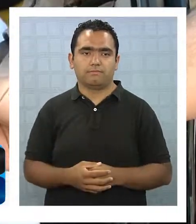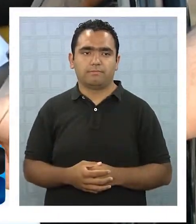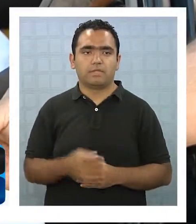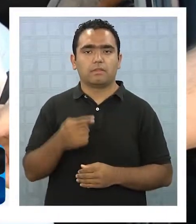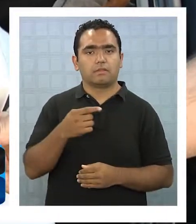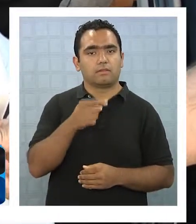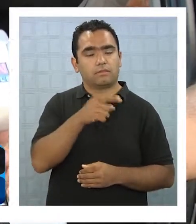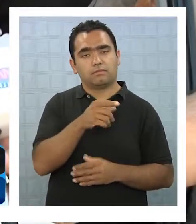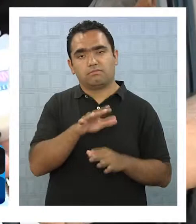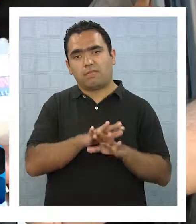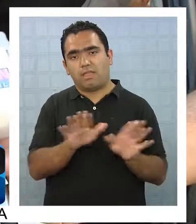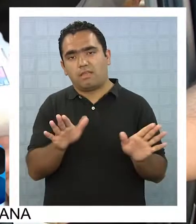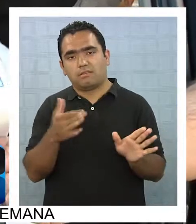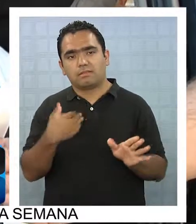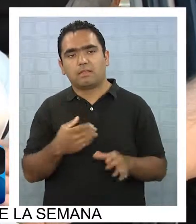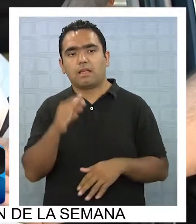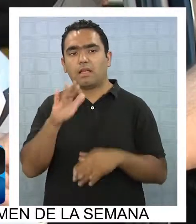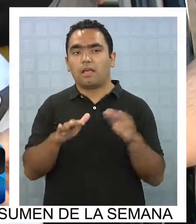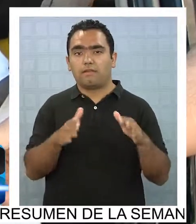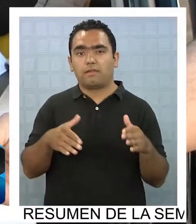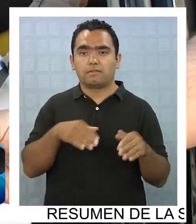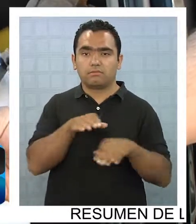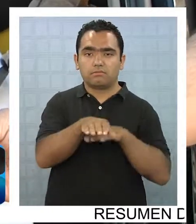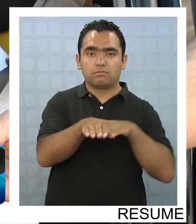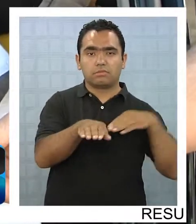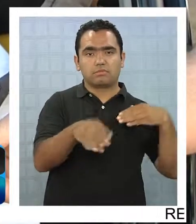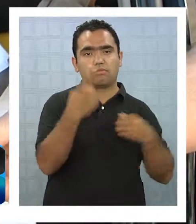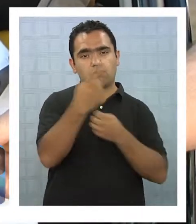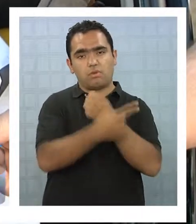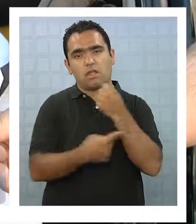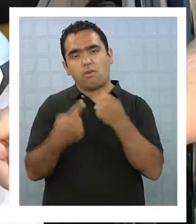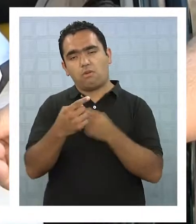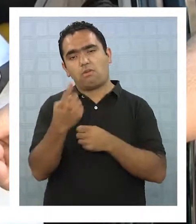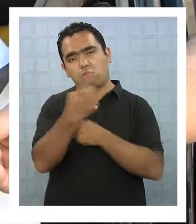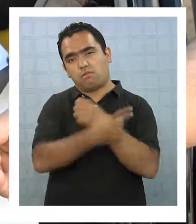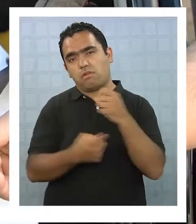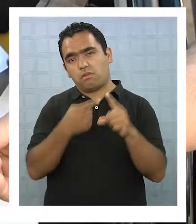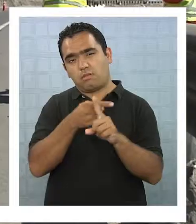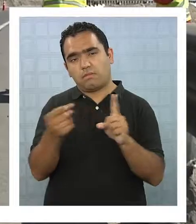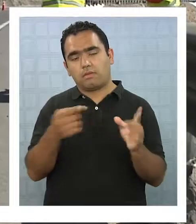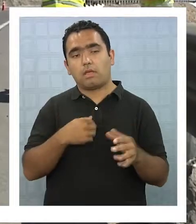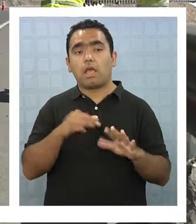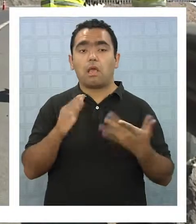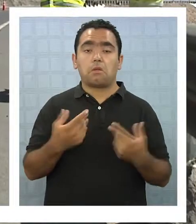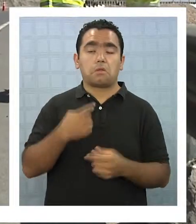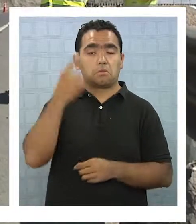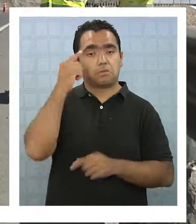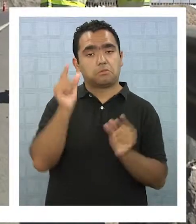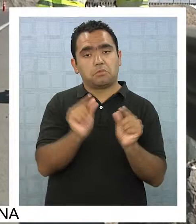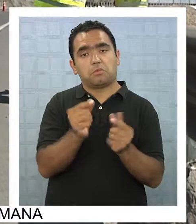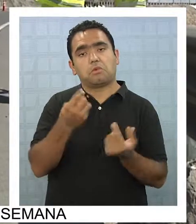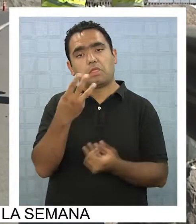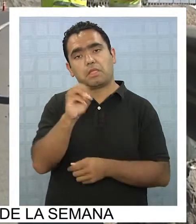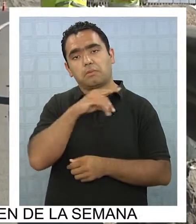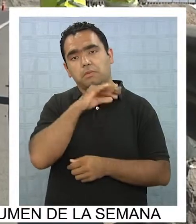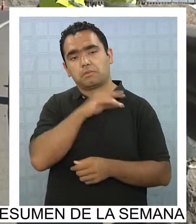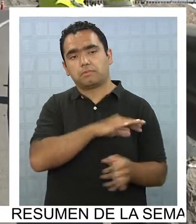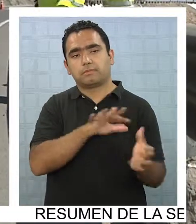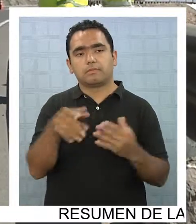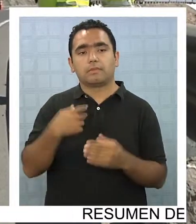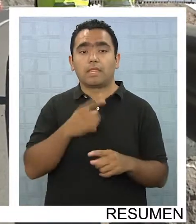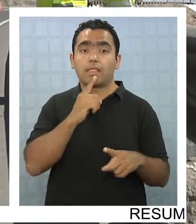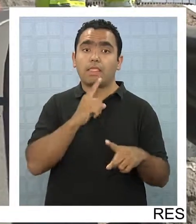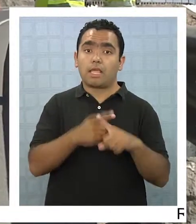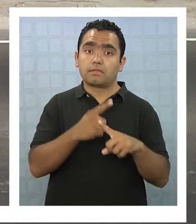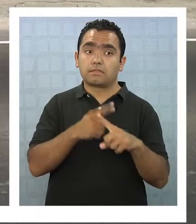Sí, eso es bueno, nada. A veces pegaban una hora, hora y media, pero por lo menos ahora va a ser poco, media hora. Los